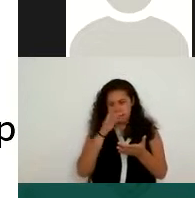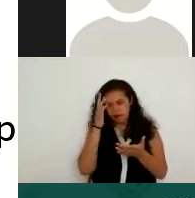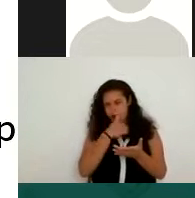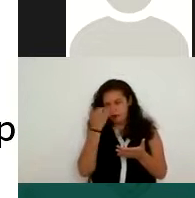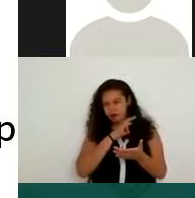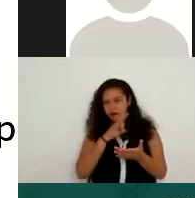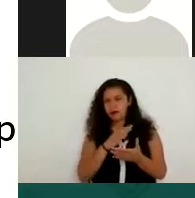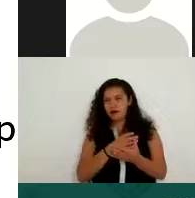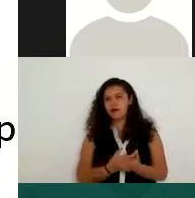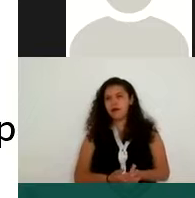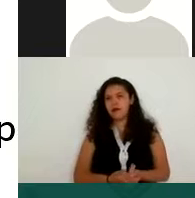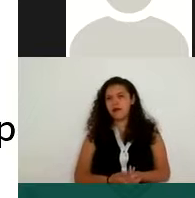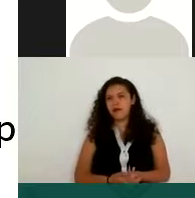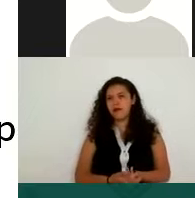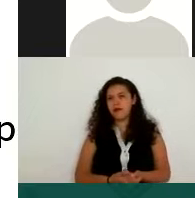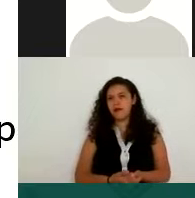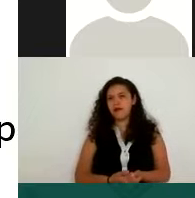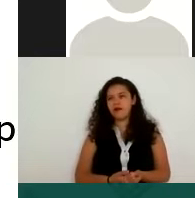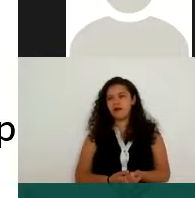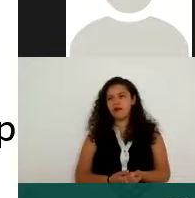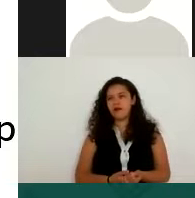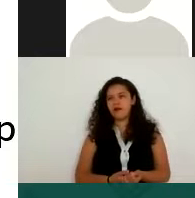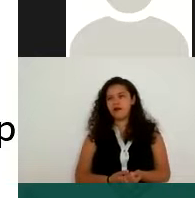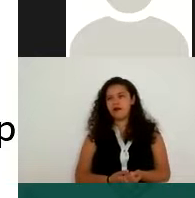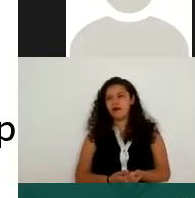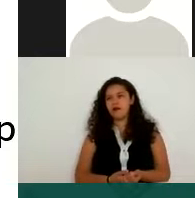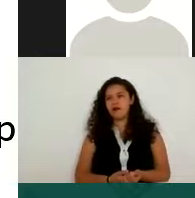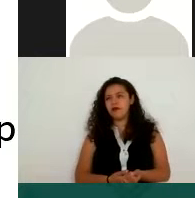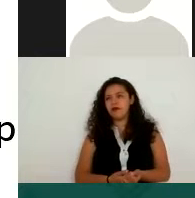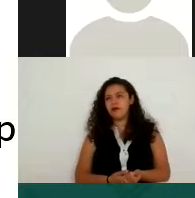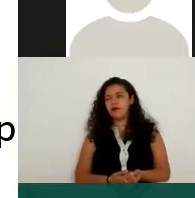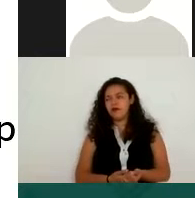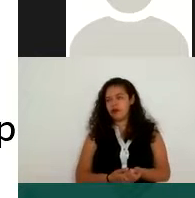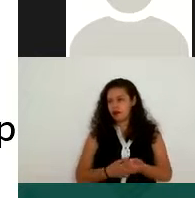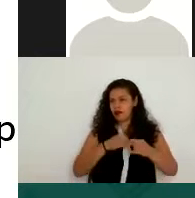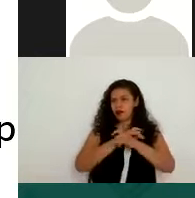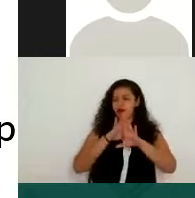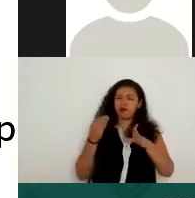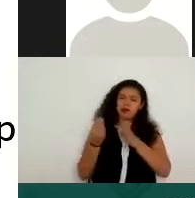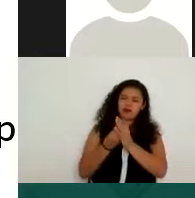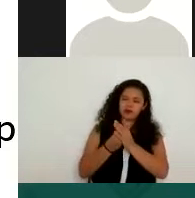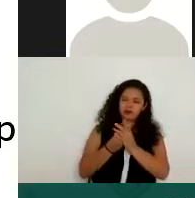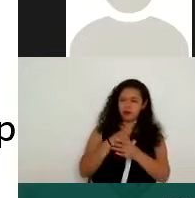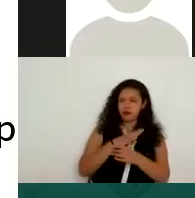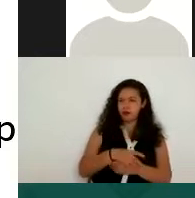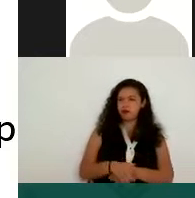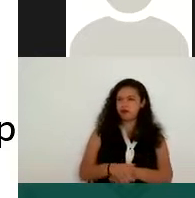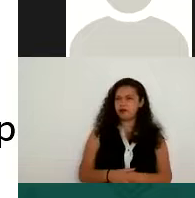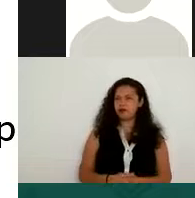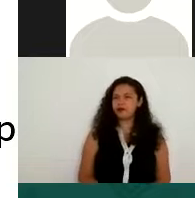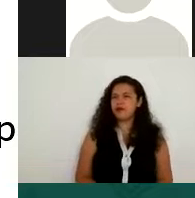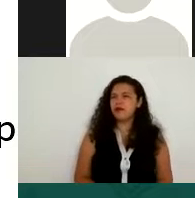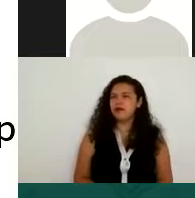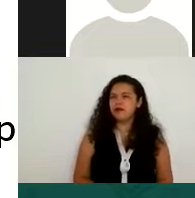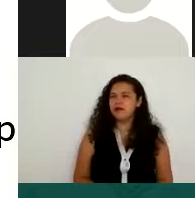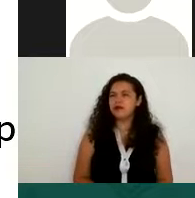contenga precisamente información de carácter personal, yo ya estoy teniendo tratamiento de esa información y esto